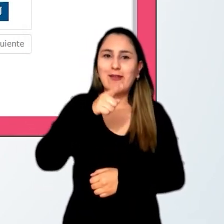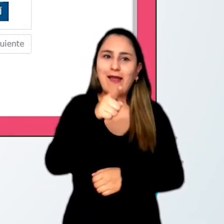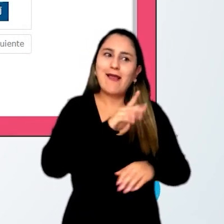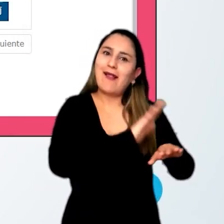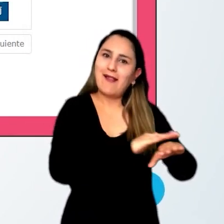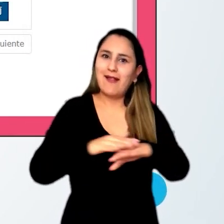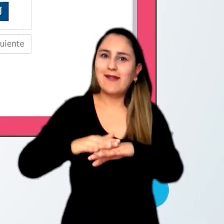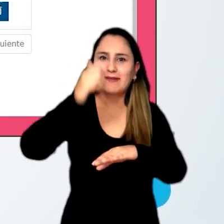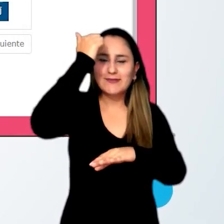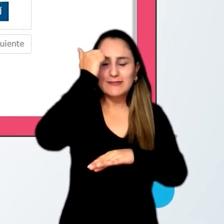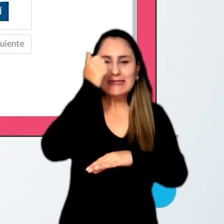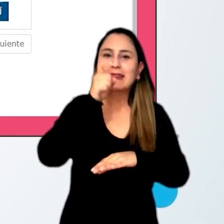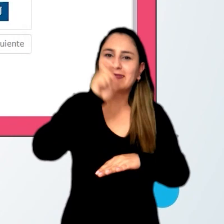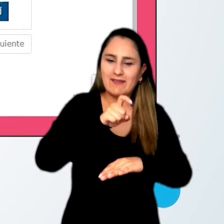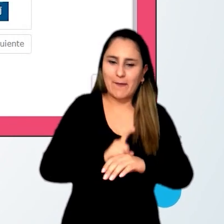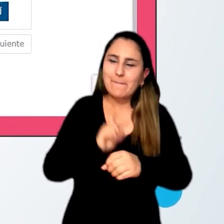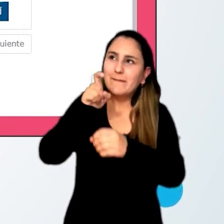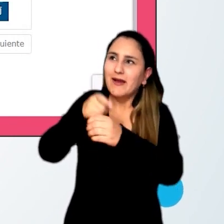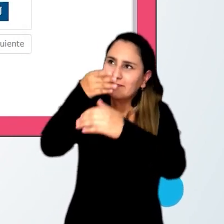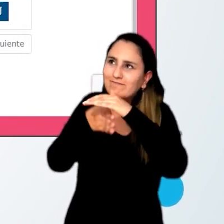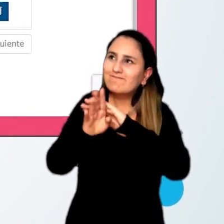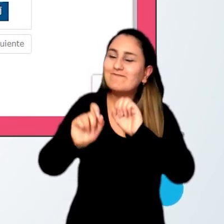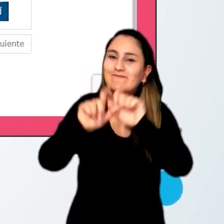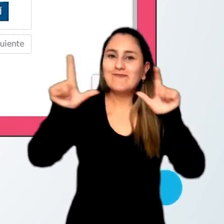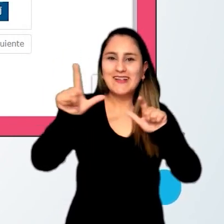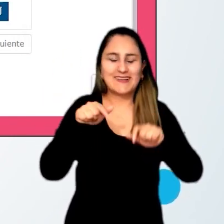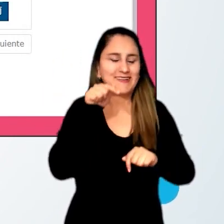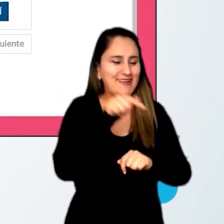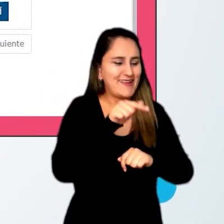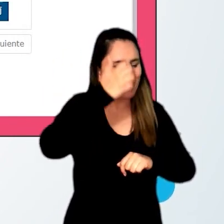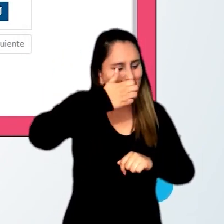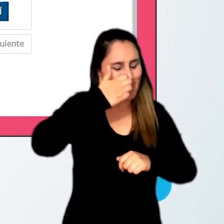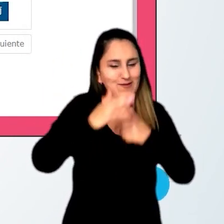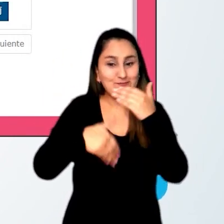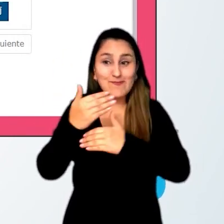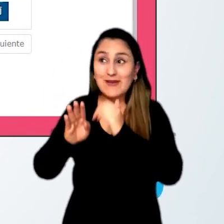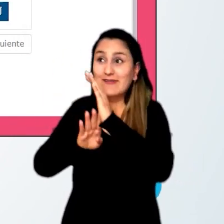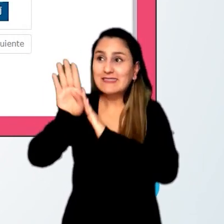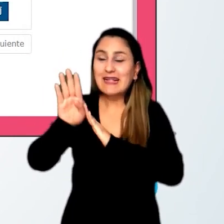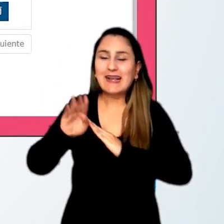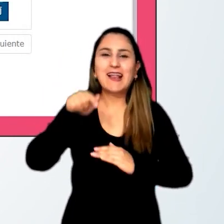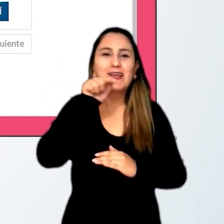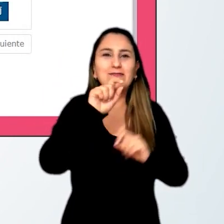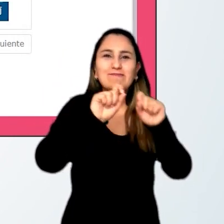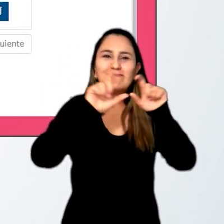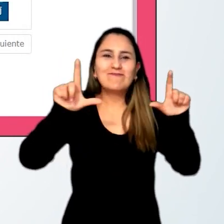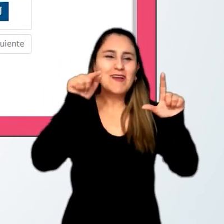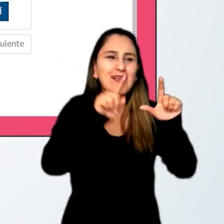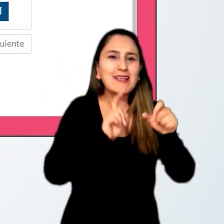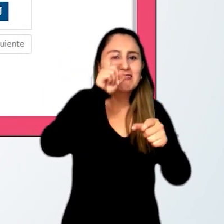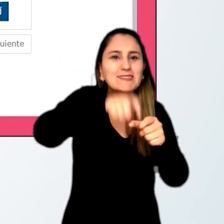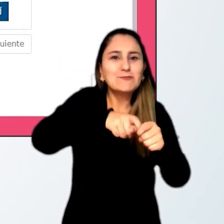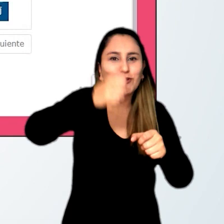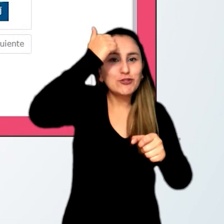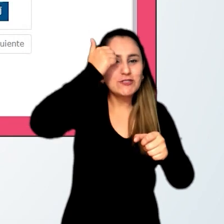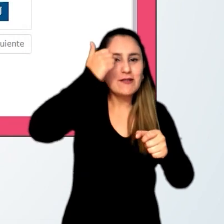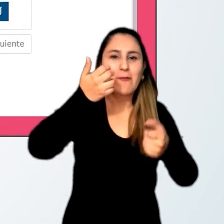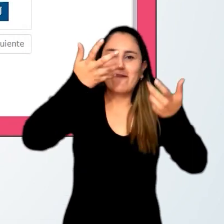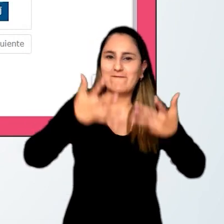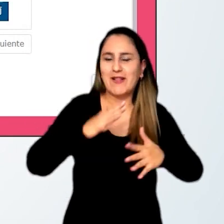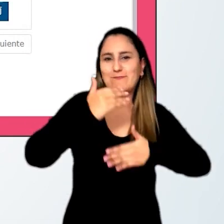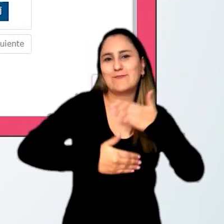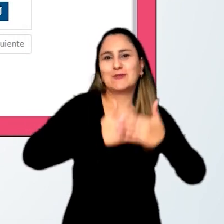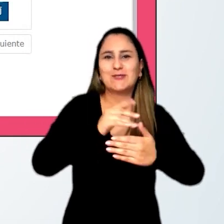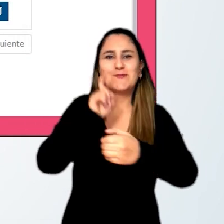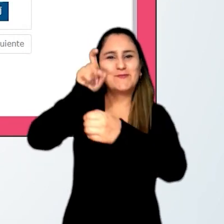infórmeles que deben ingresar a la plataforma evaluar para avanzar en la opción inscripción docente para finalizar el